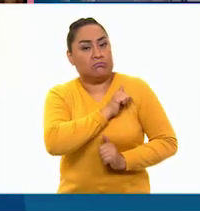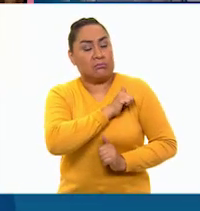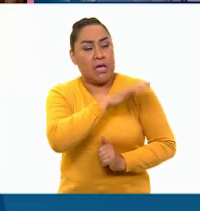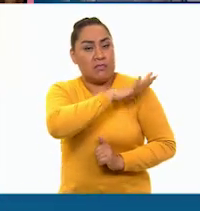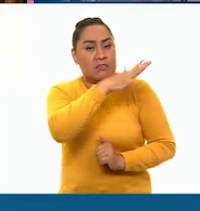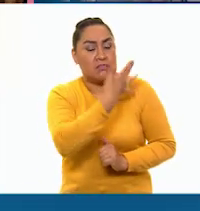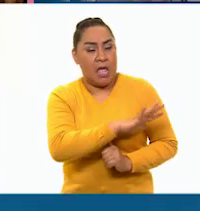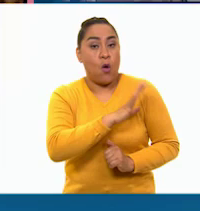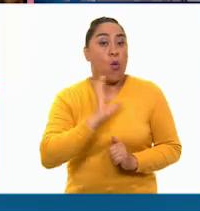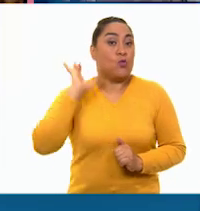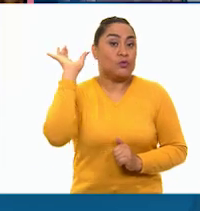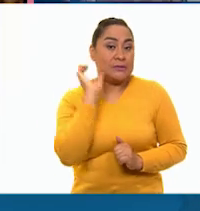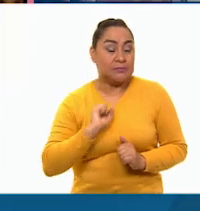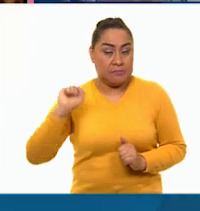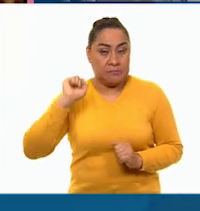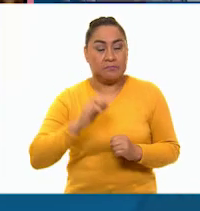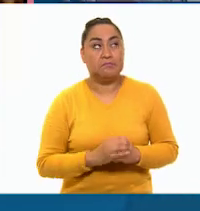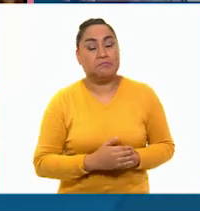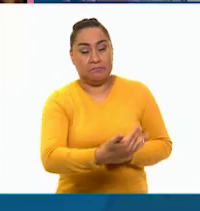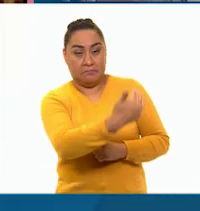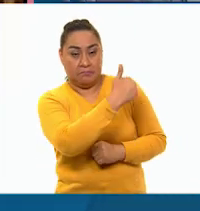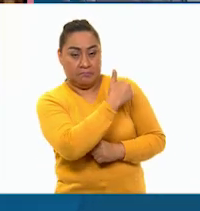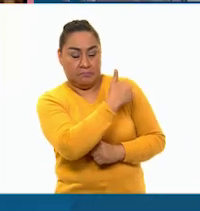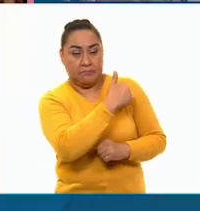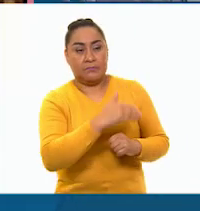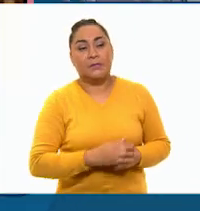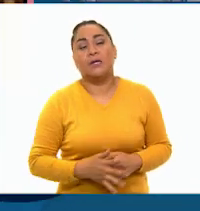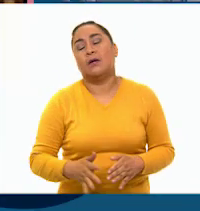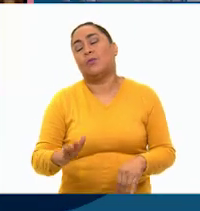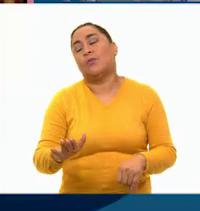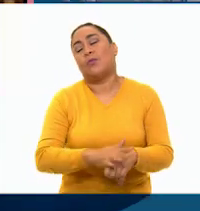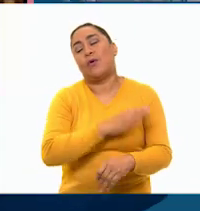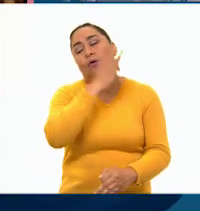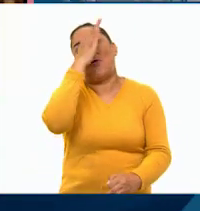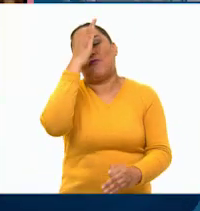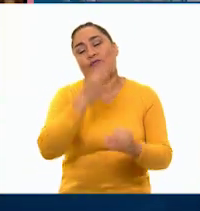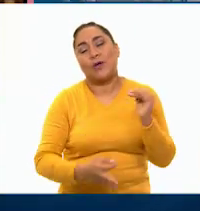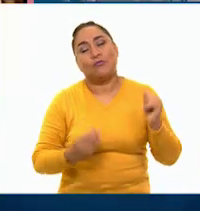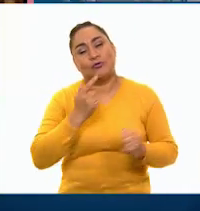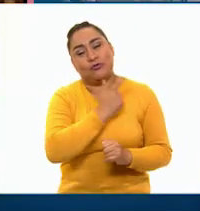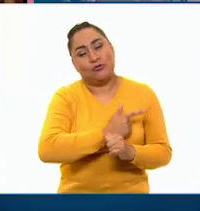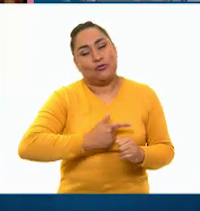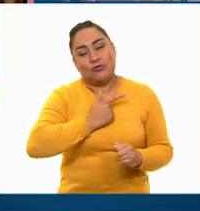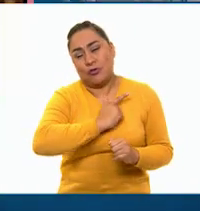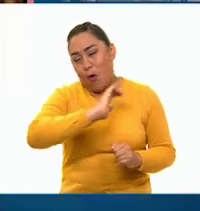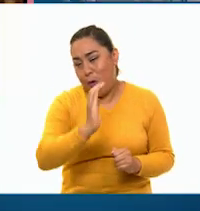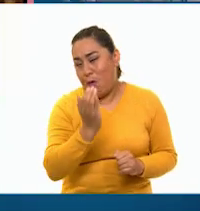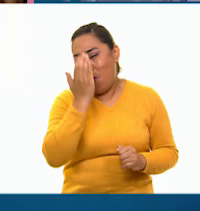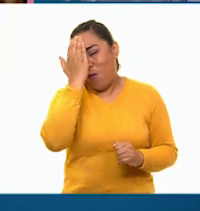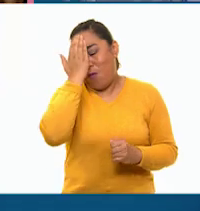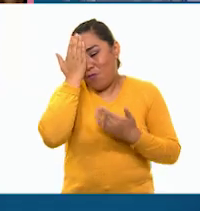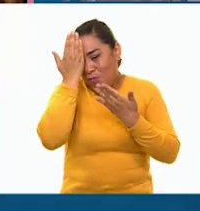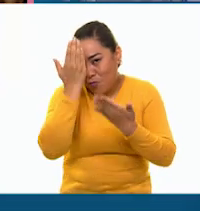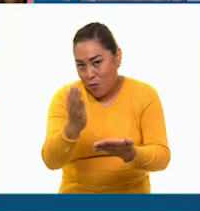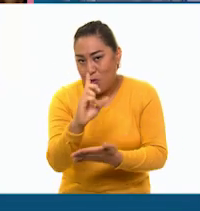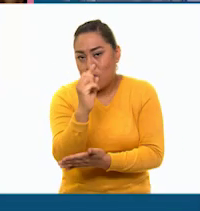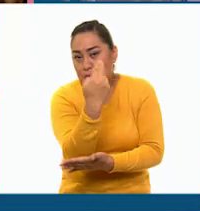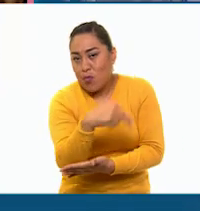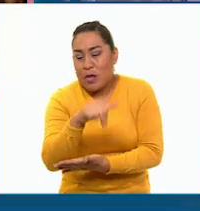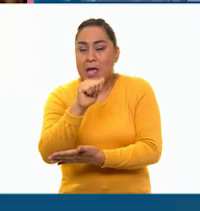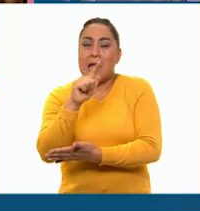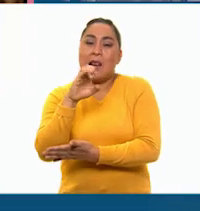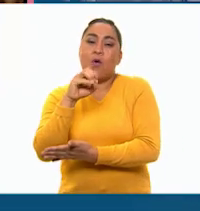y Papún, quien me dijo, ¡Por fin tengo el placer de conocerla, Doña Leona